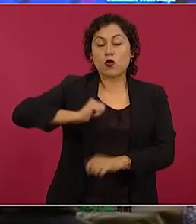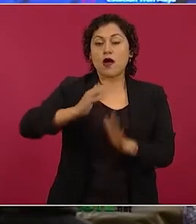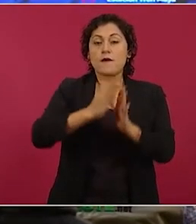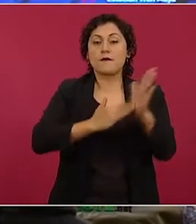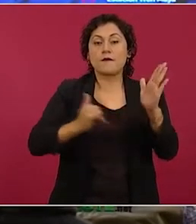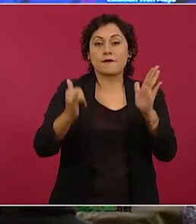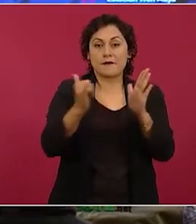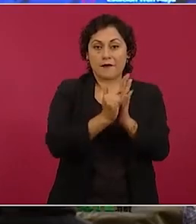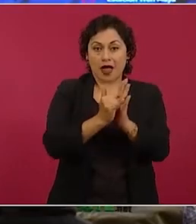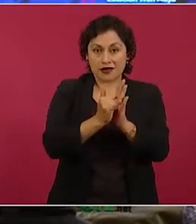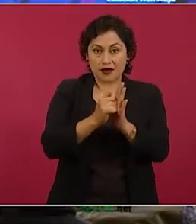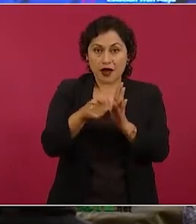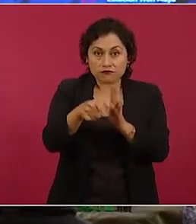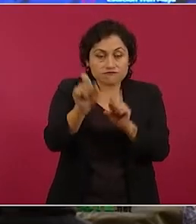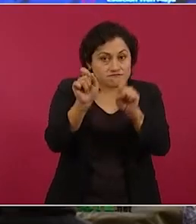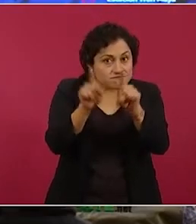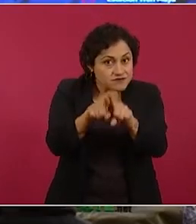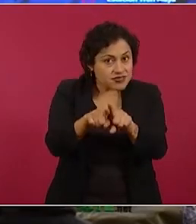Mérida,